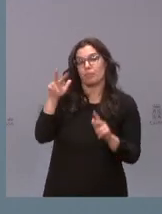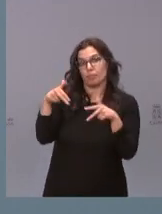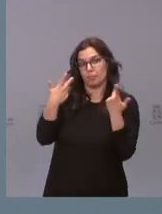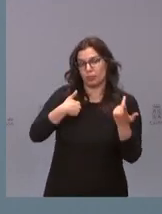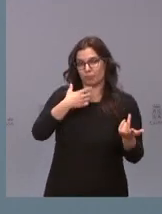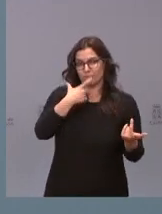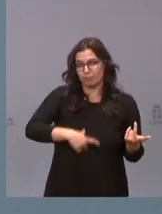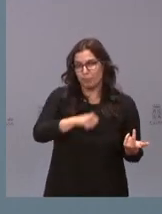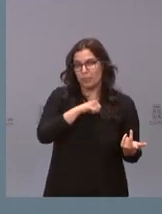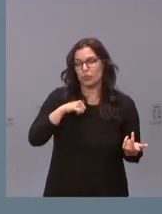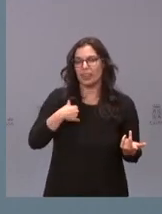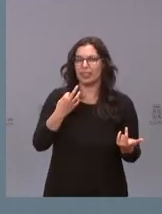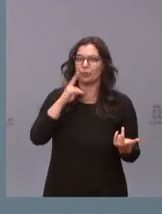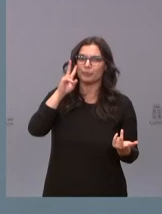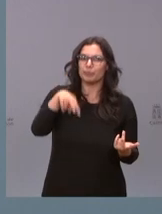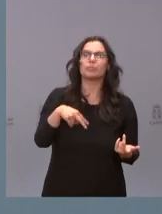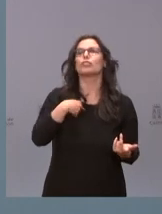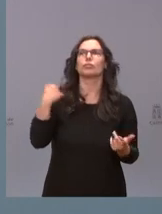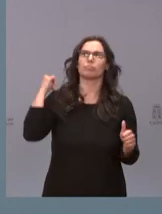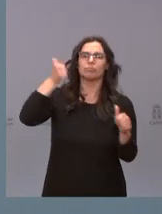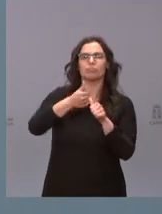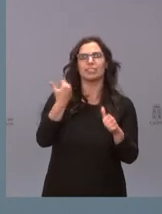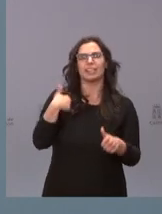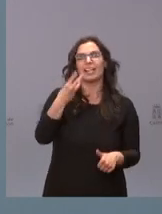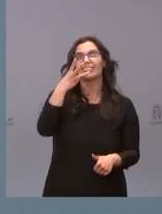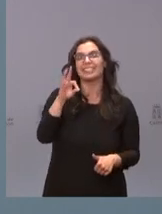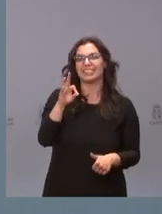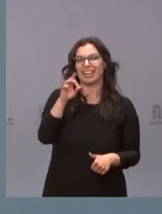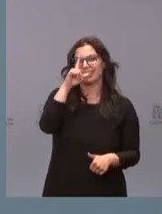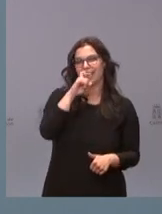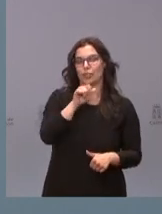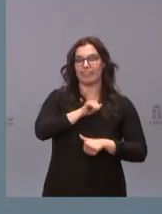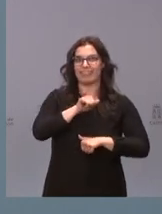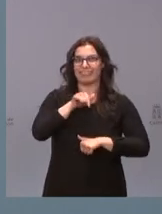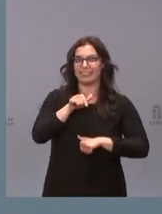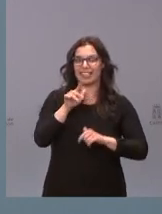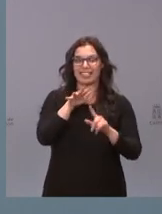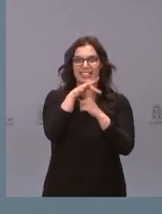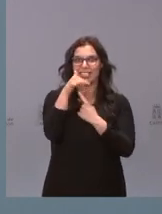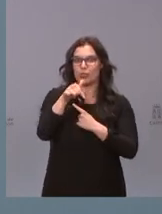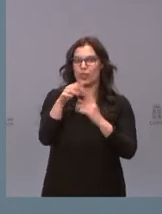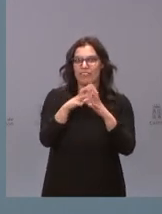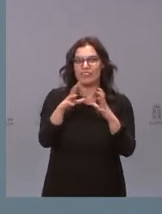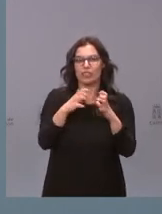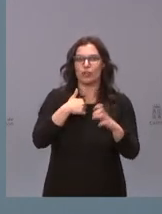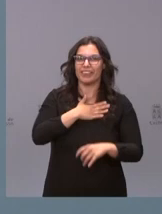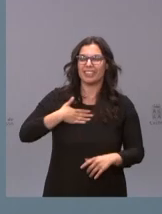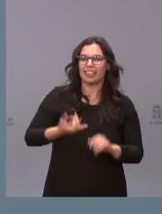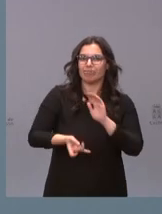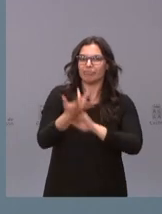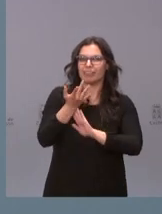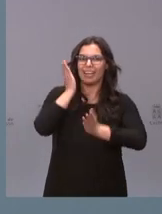personal he de confesarles que llevo más de 30 años esperando este momento, esperando poder diseñar una terapia